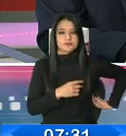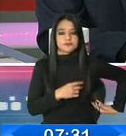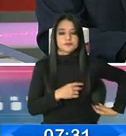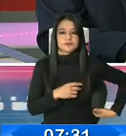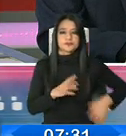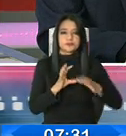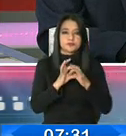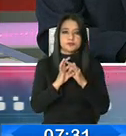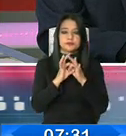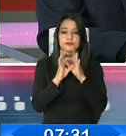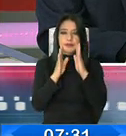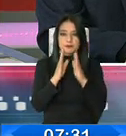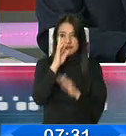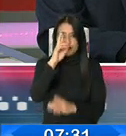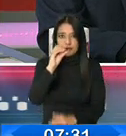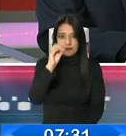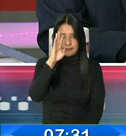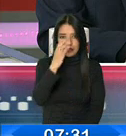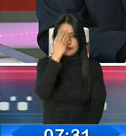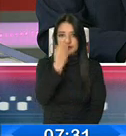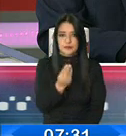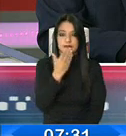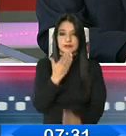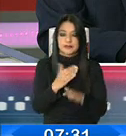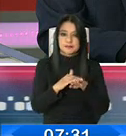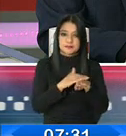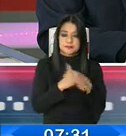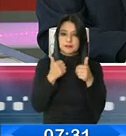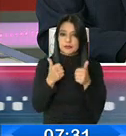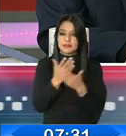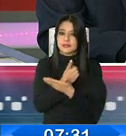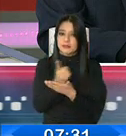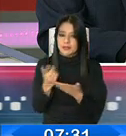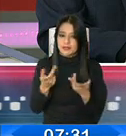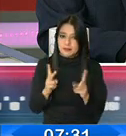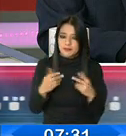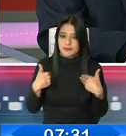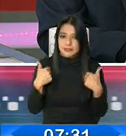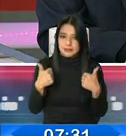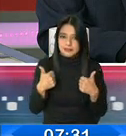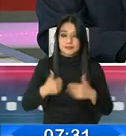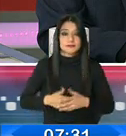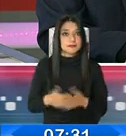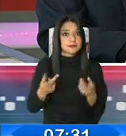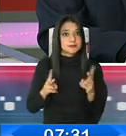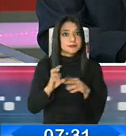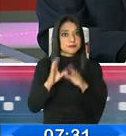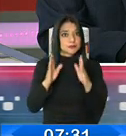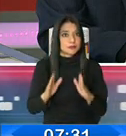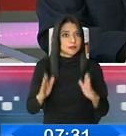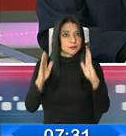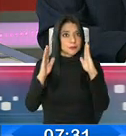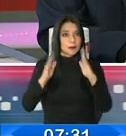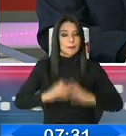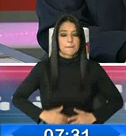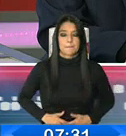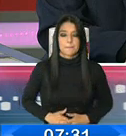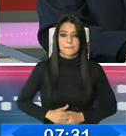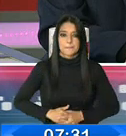Roberto, buenos días, muchas gracias por la invitación, una feliz semana para usted y para todos los ecuatorianos que nos escuchan.